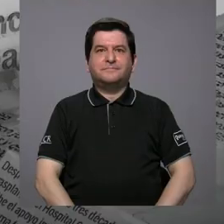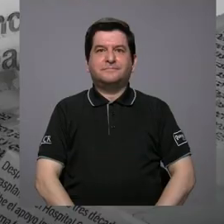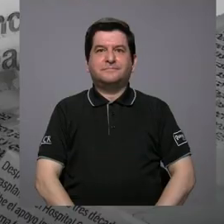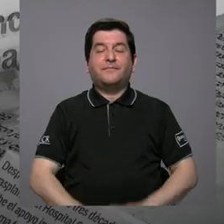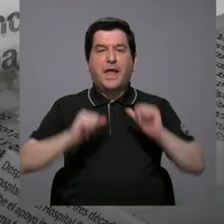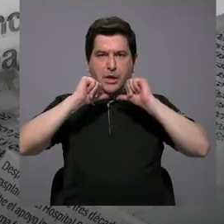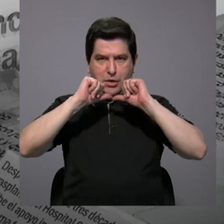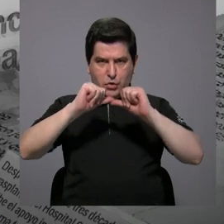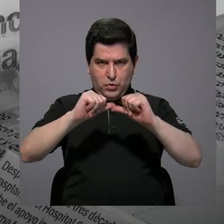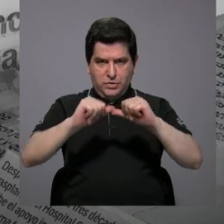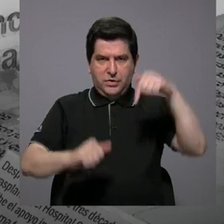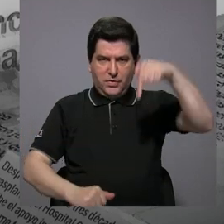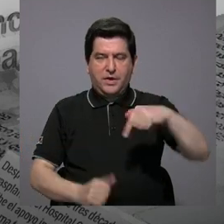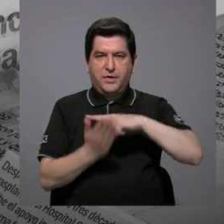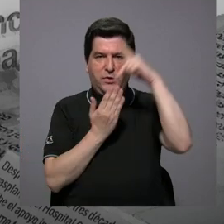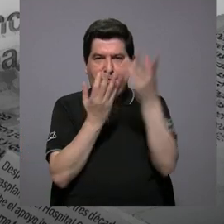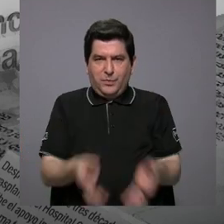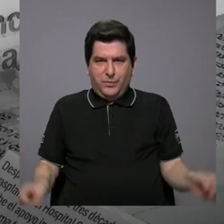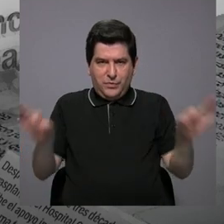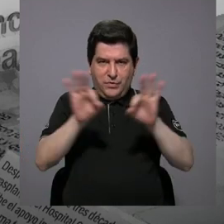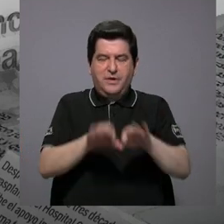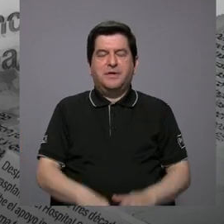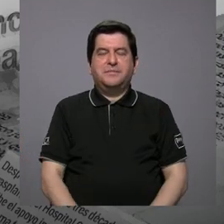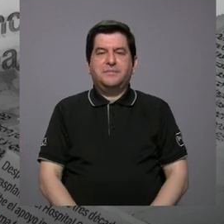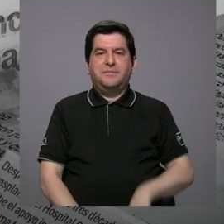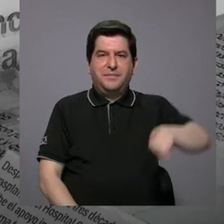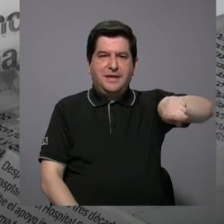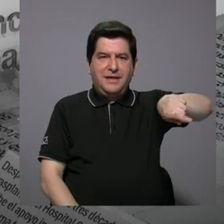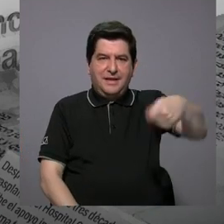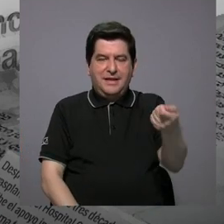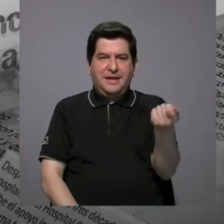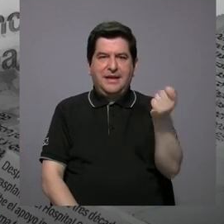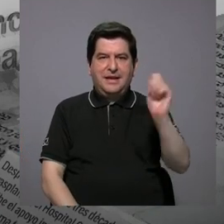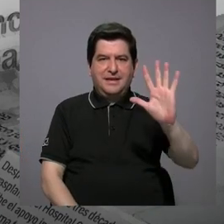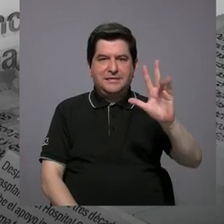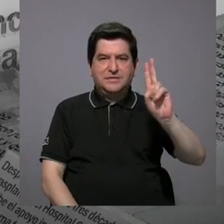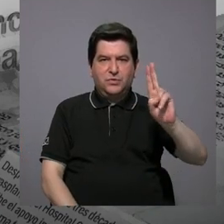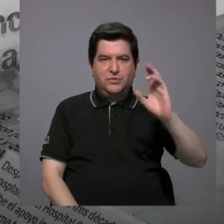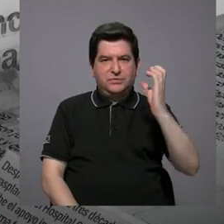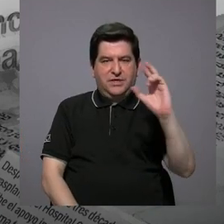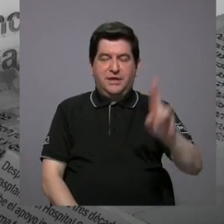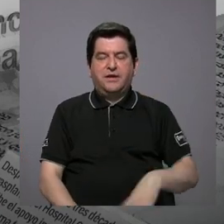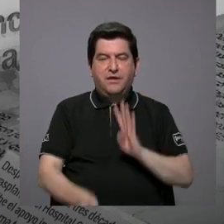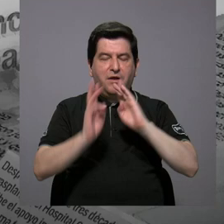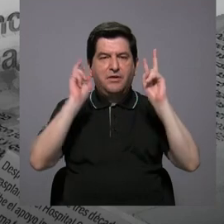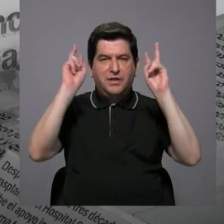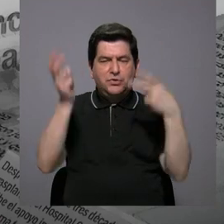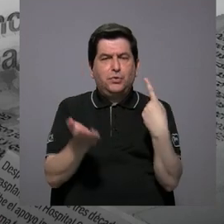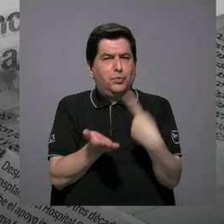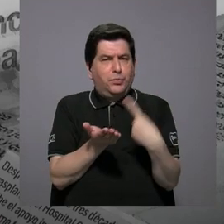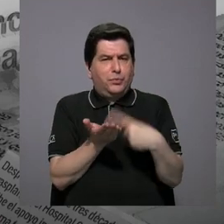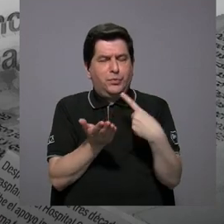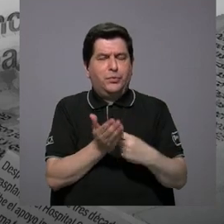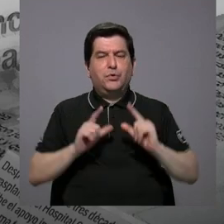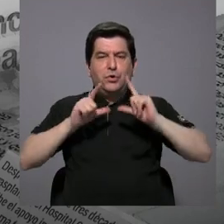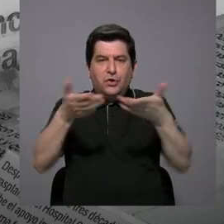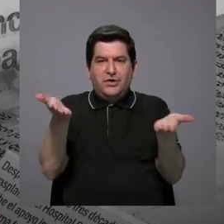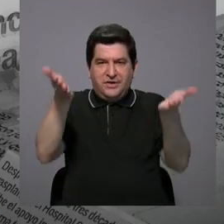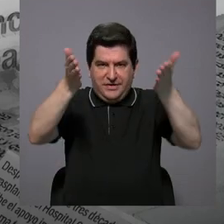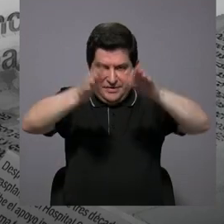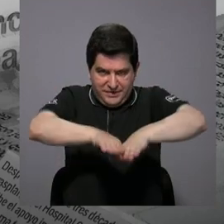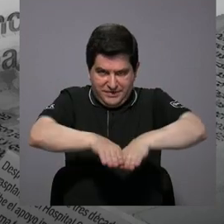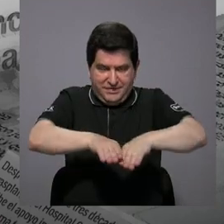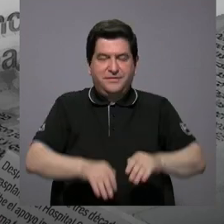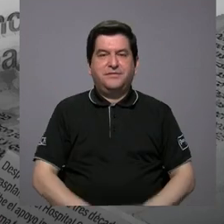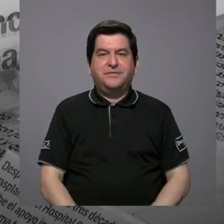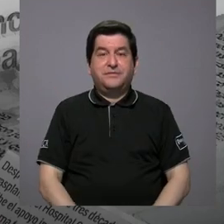Bueno, continuamos con más de lo que importa. Aquí por 15 UCR hablando sobre este polémico tema sobre rellenos sanitarios,